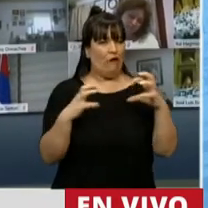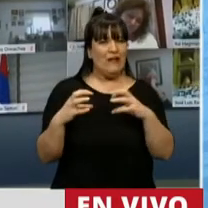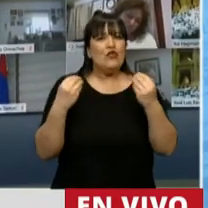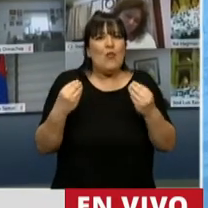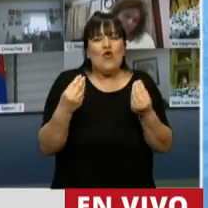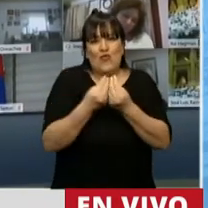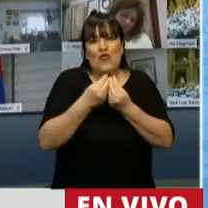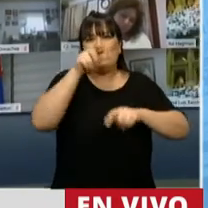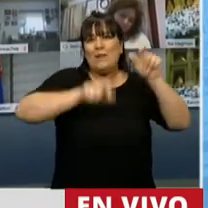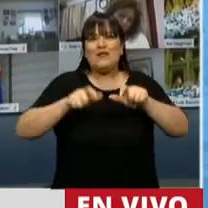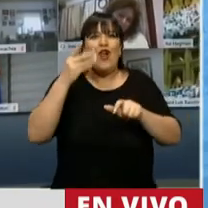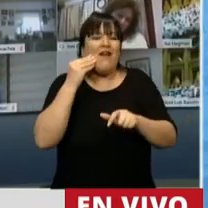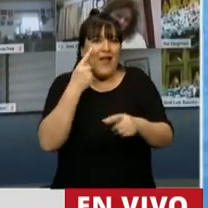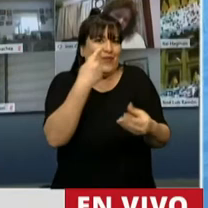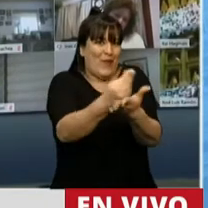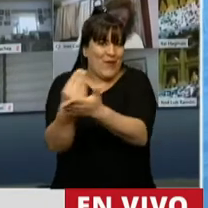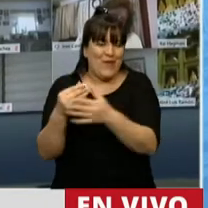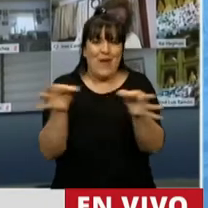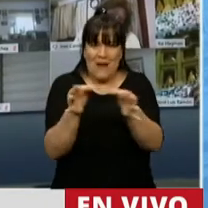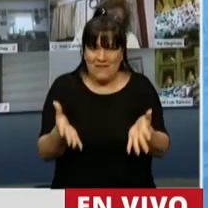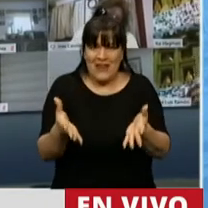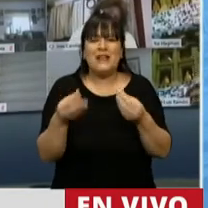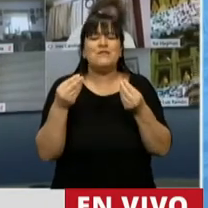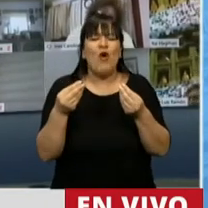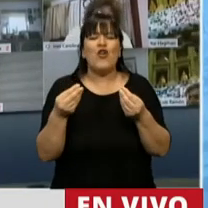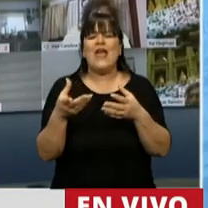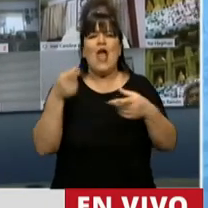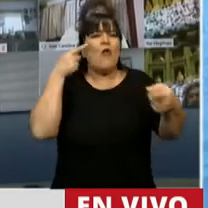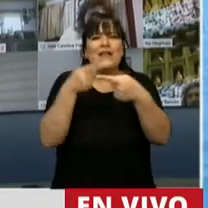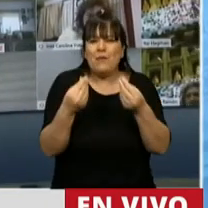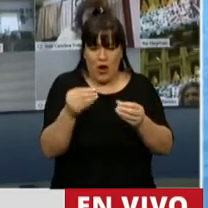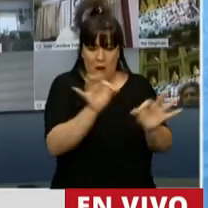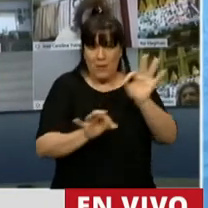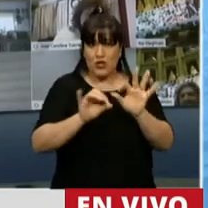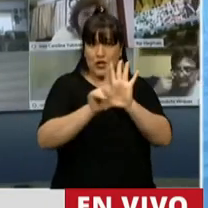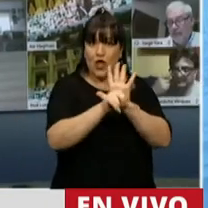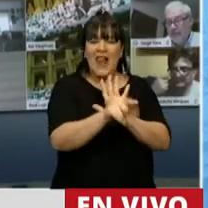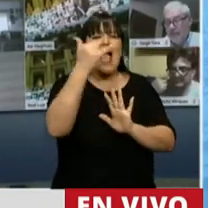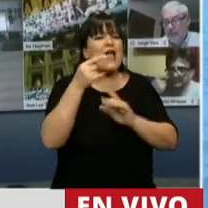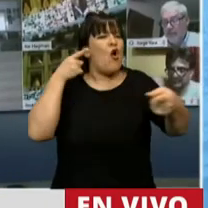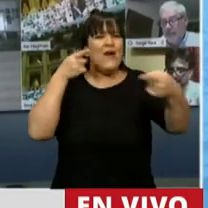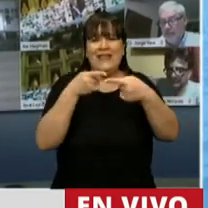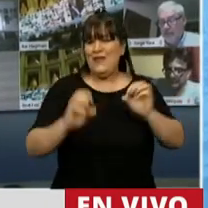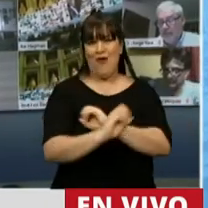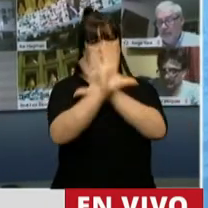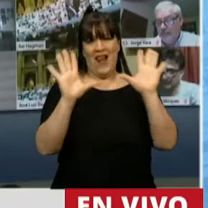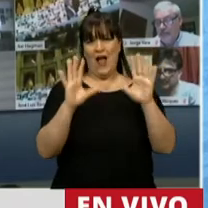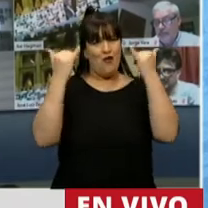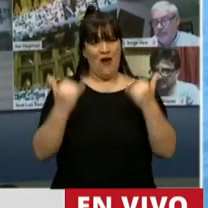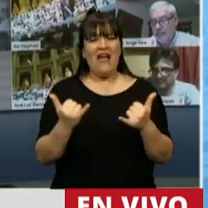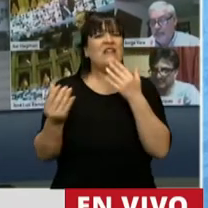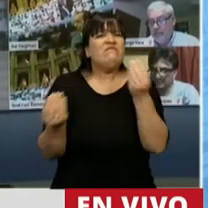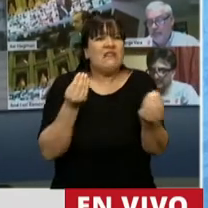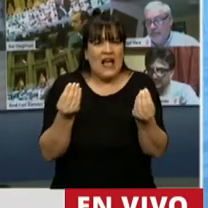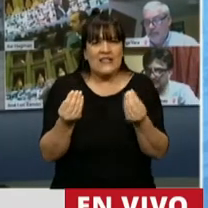ingleses también cayeron en las islas. ¿A qué voy con esto? Este proyecto de ley, esta ley tiene un objetivo muy claro. Que